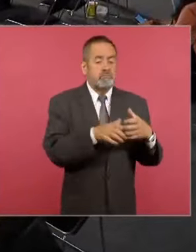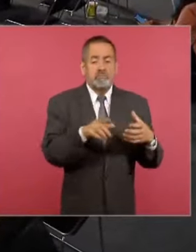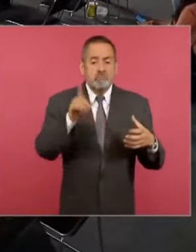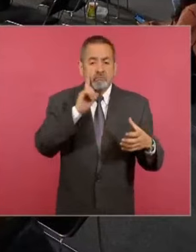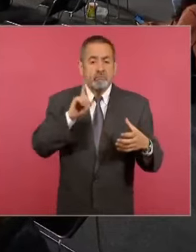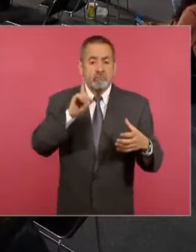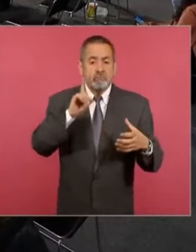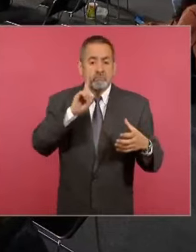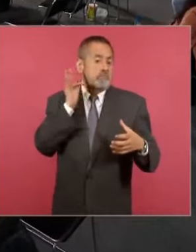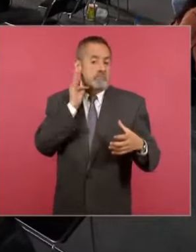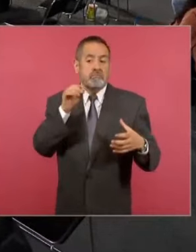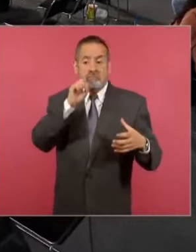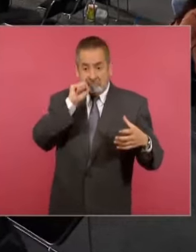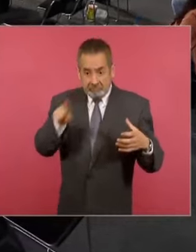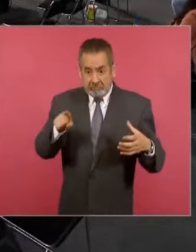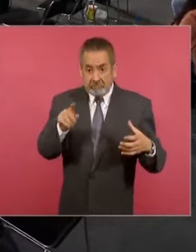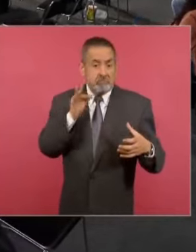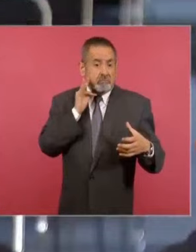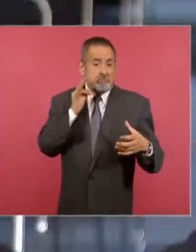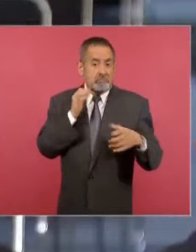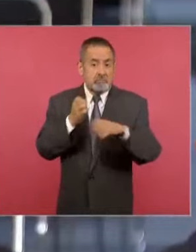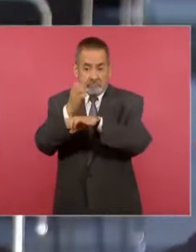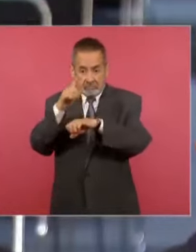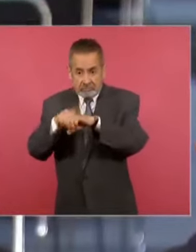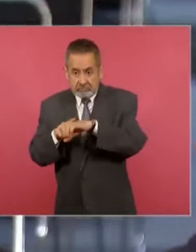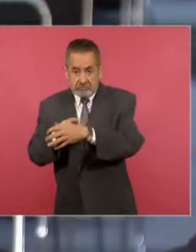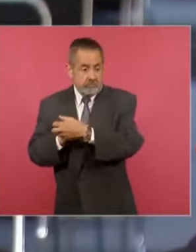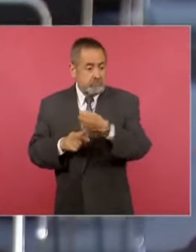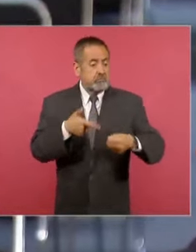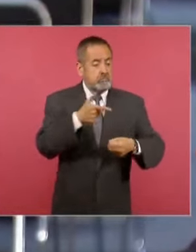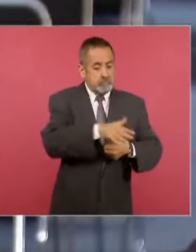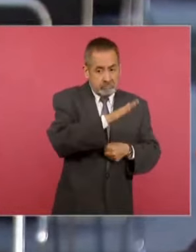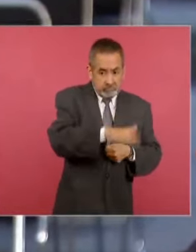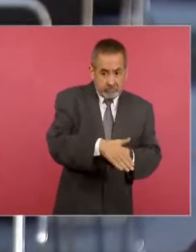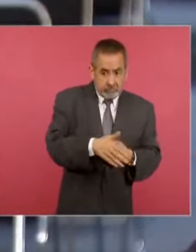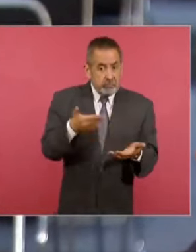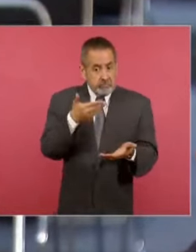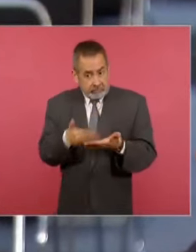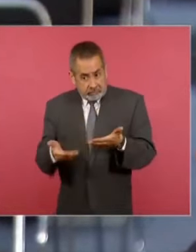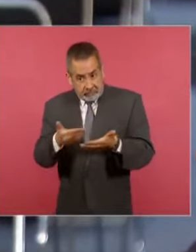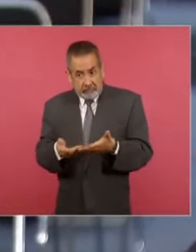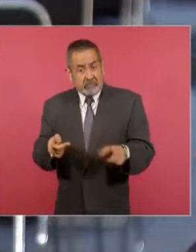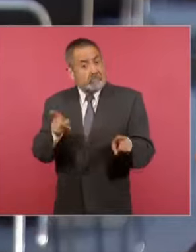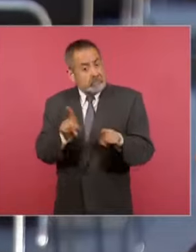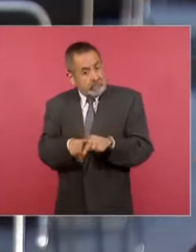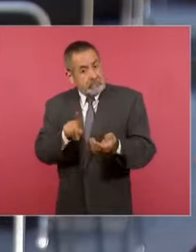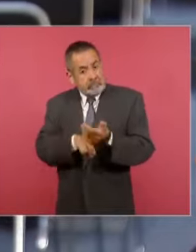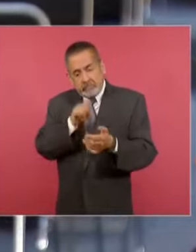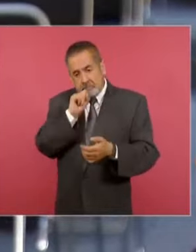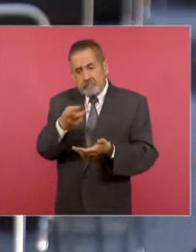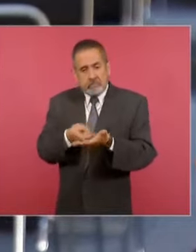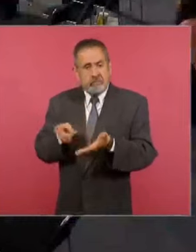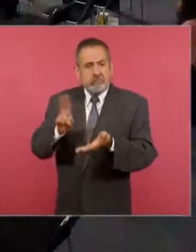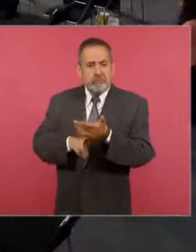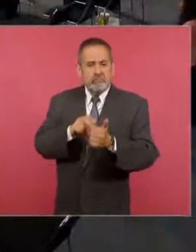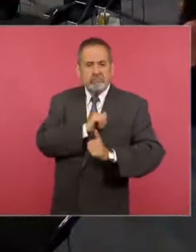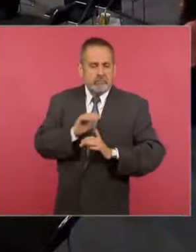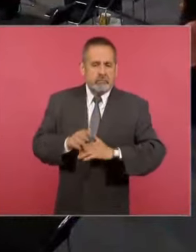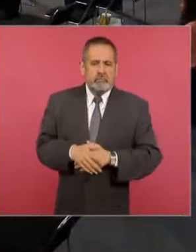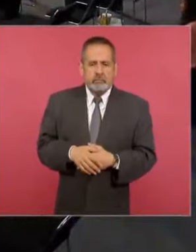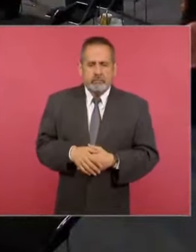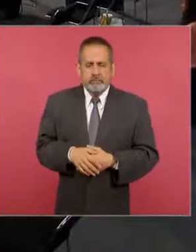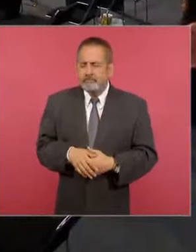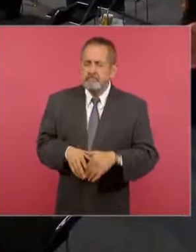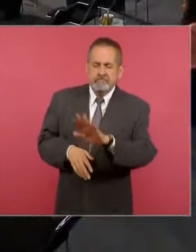fiscal también de la Fiscalía Estatal y ahora este asesinato de una… además miembro del Ejército, secretaria. No vemos cómo un patrón